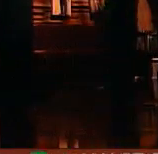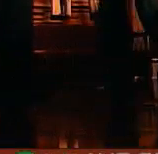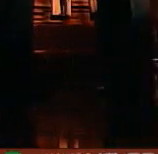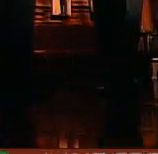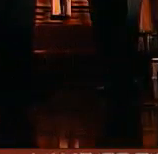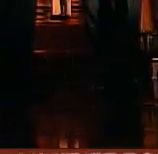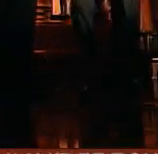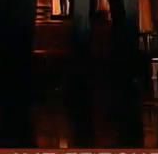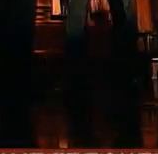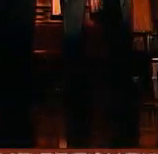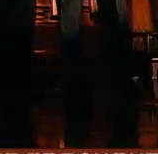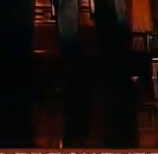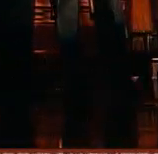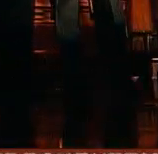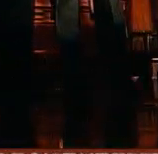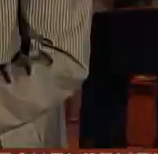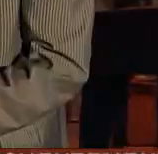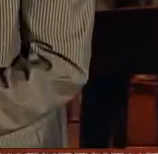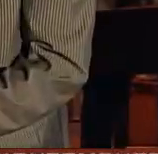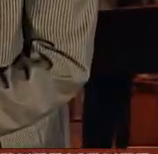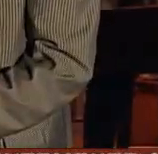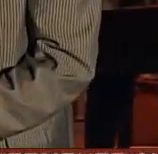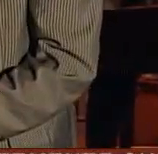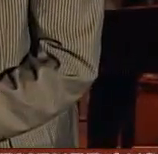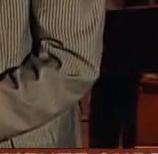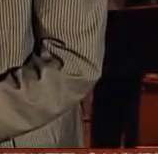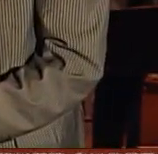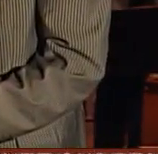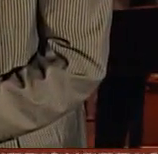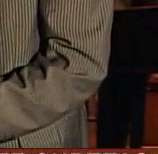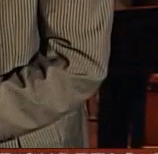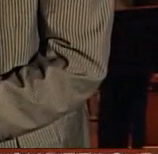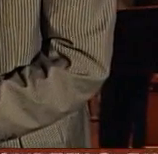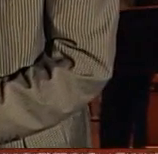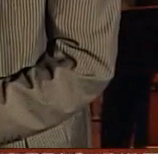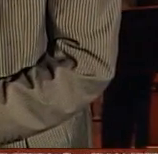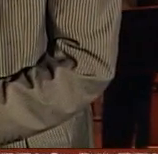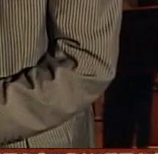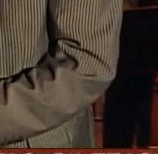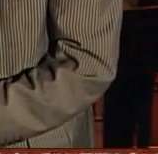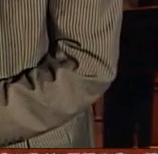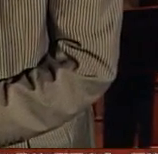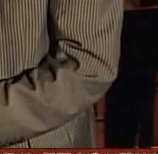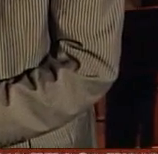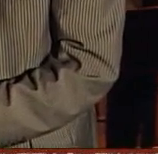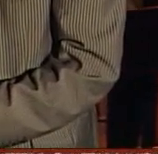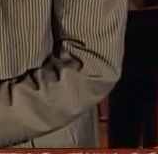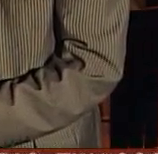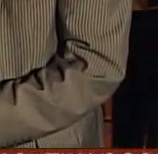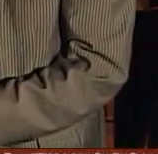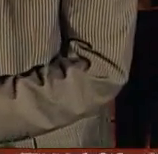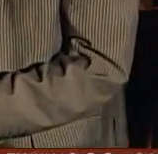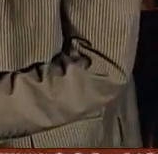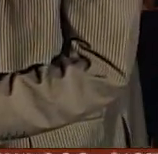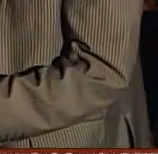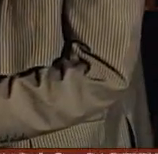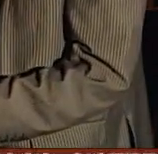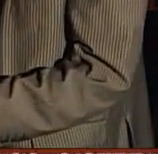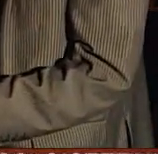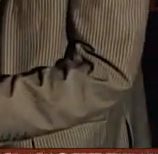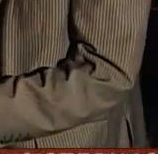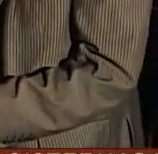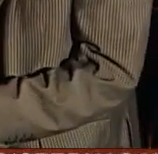paisajismo en México es muy poco conocido está la unidad académica de arquitectura de paisaje de la universidad nacional autónoma de México